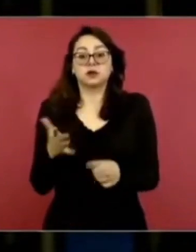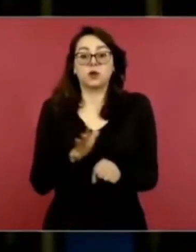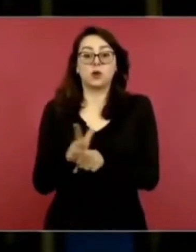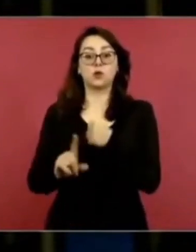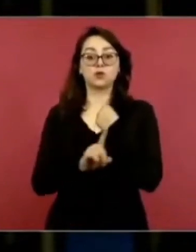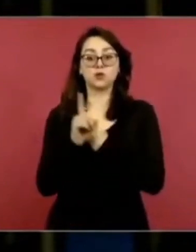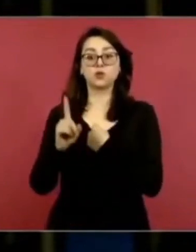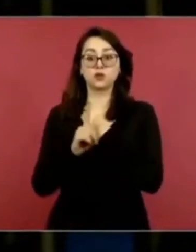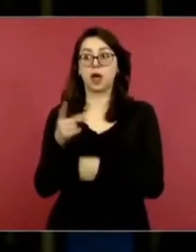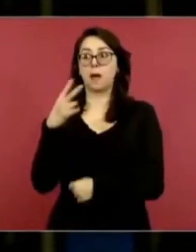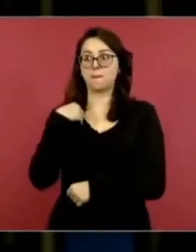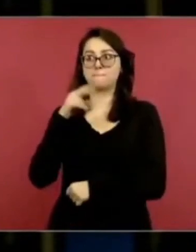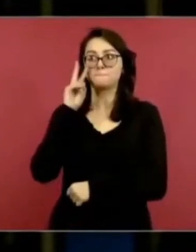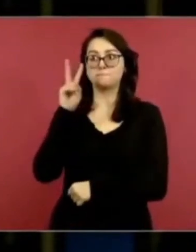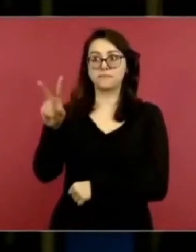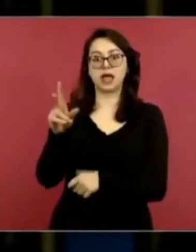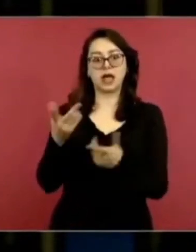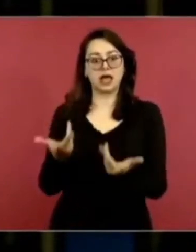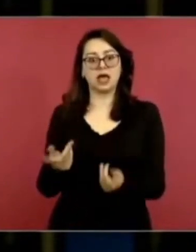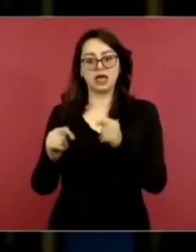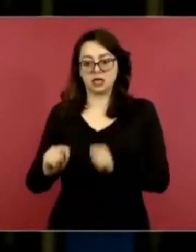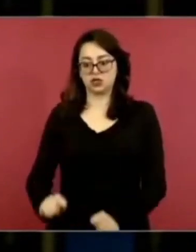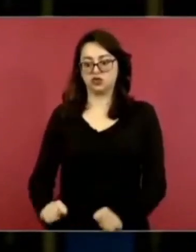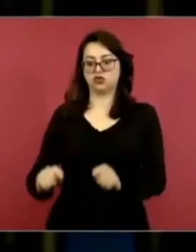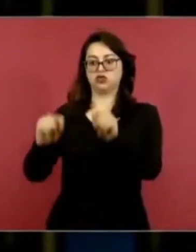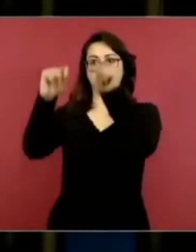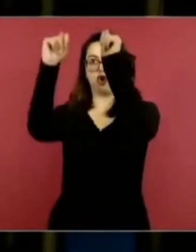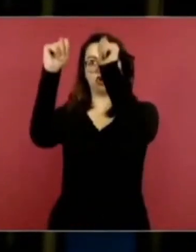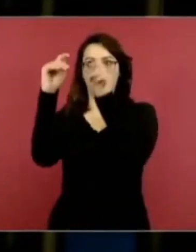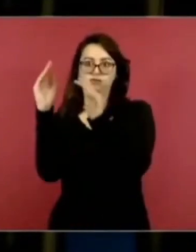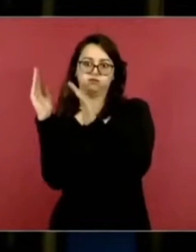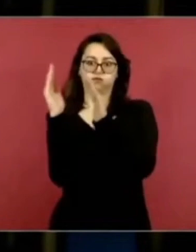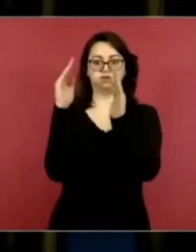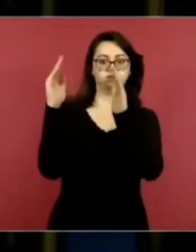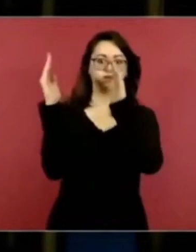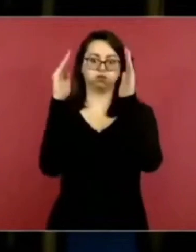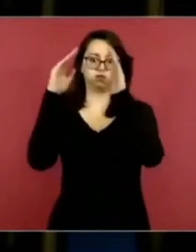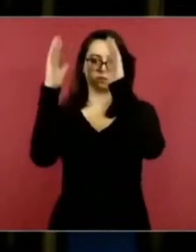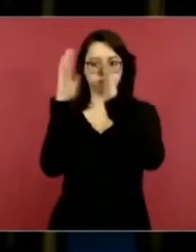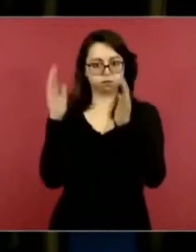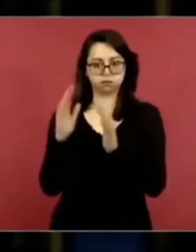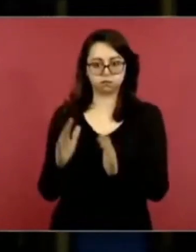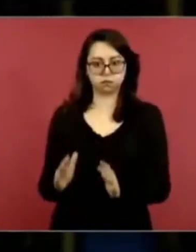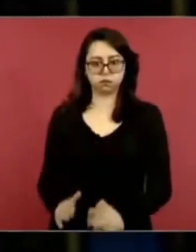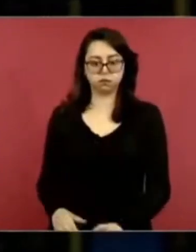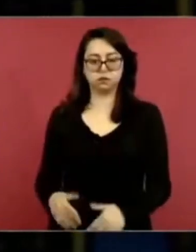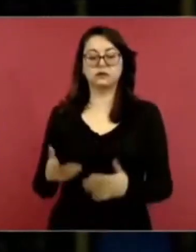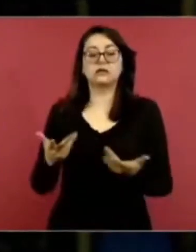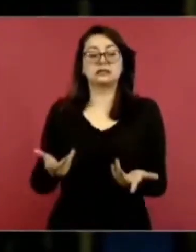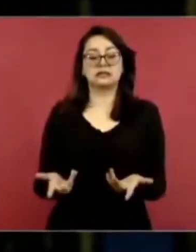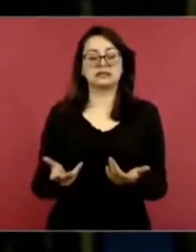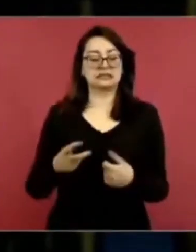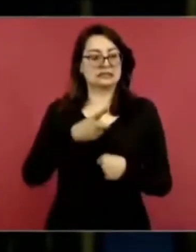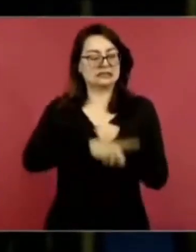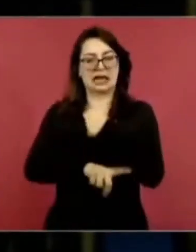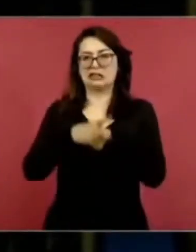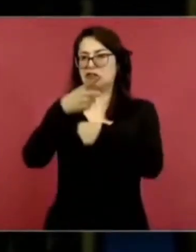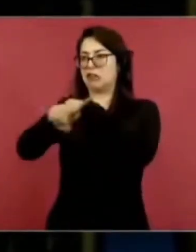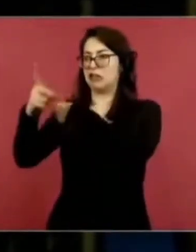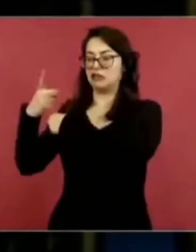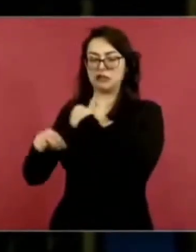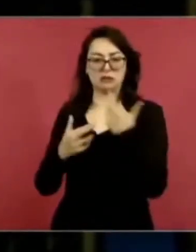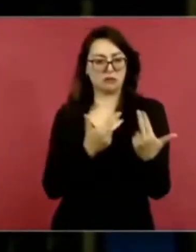incluso una torre de una televisora que fue derribada por el huracán, también de las alertas sísmicas, también tienen graves afectaciones.